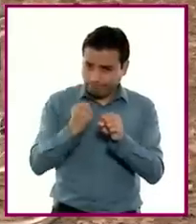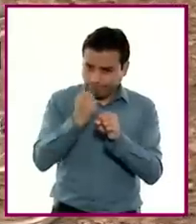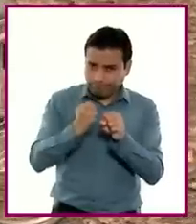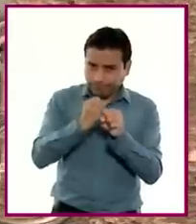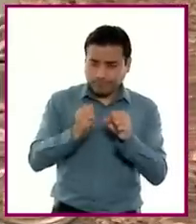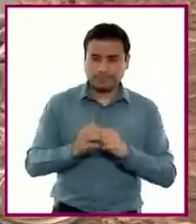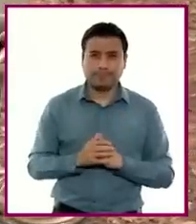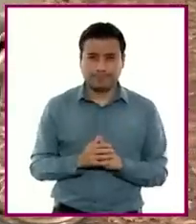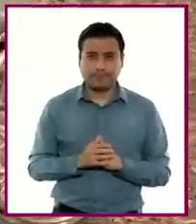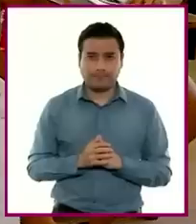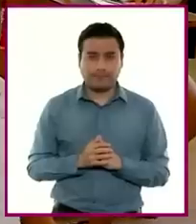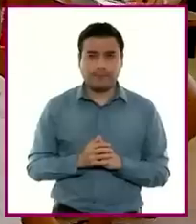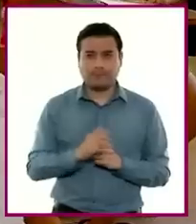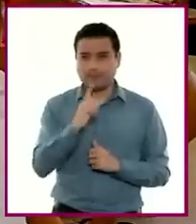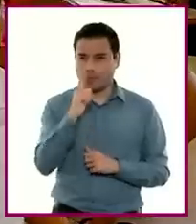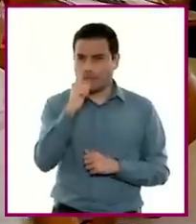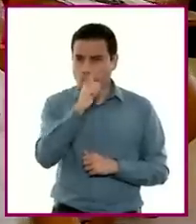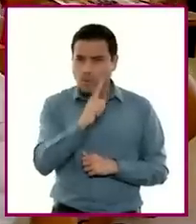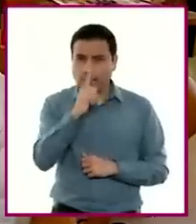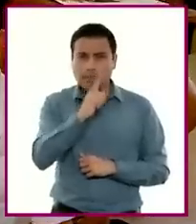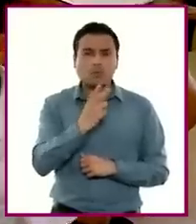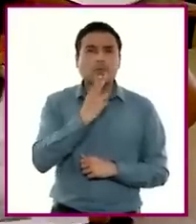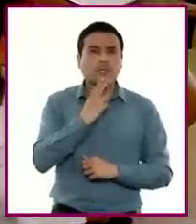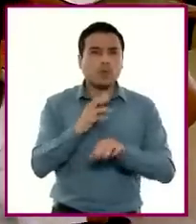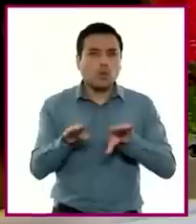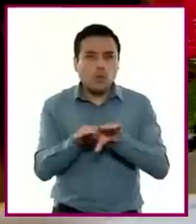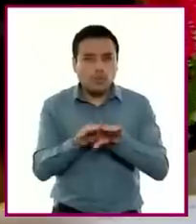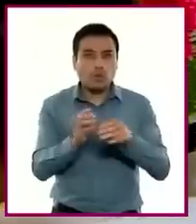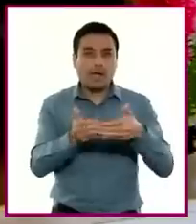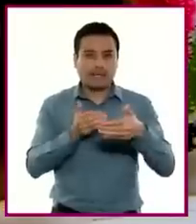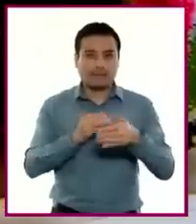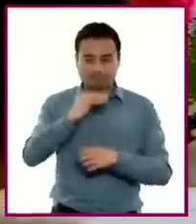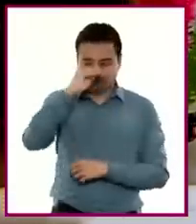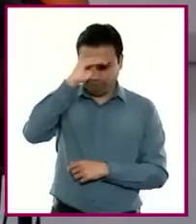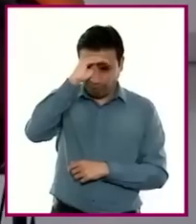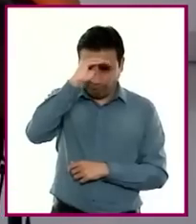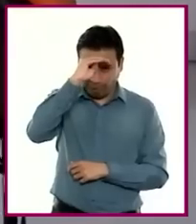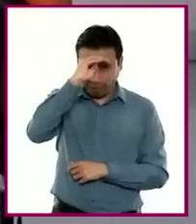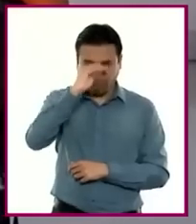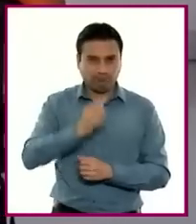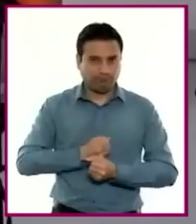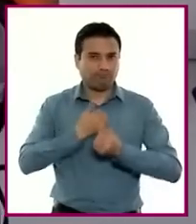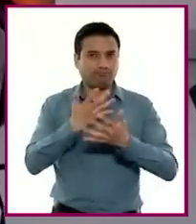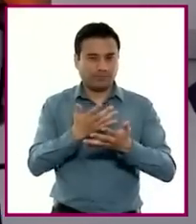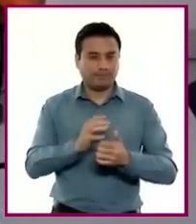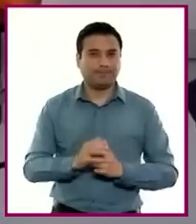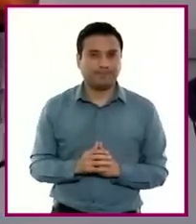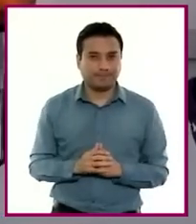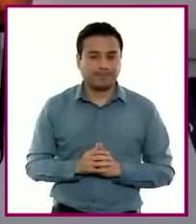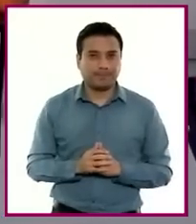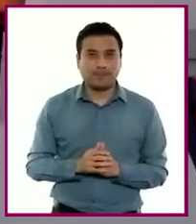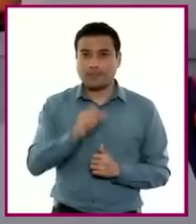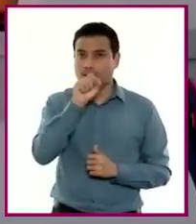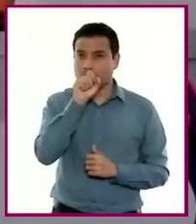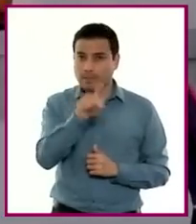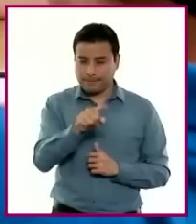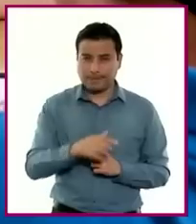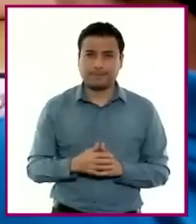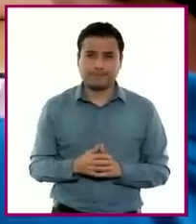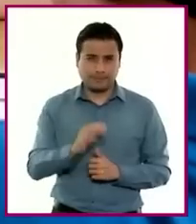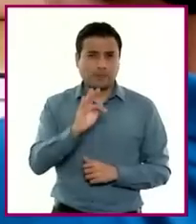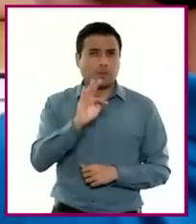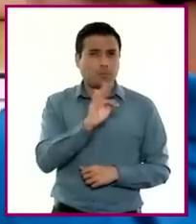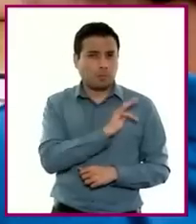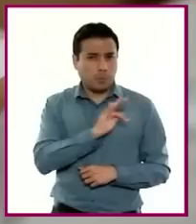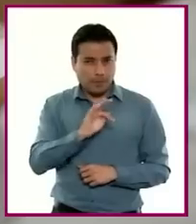empleando reflexivamente sus respectivos elementos y recursos. Sean capaces de conversar en situaciones formales